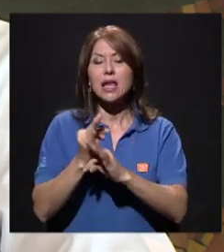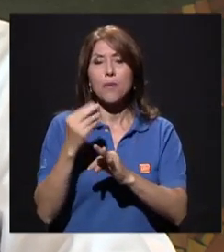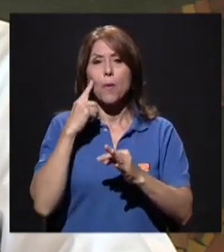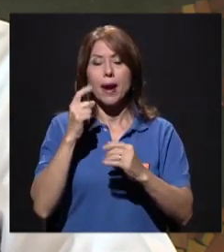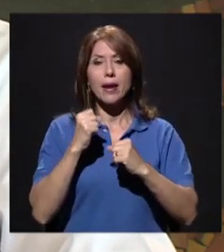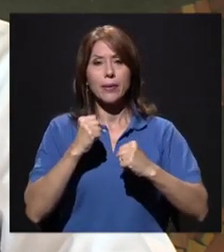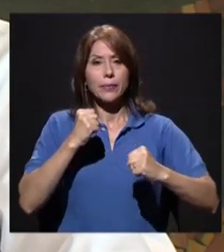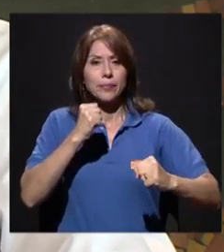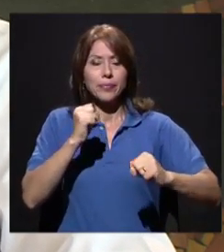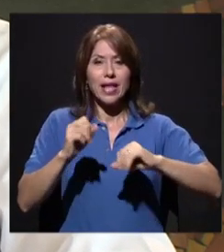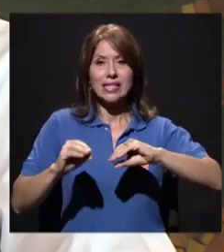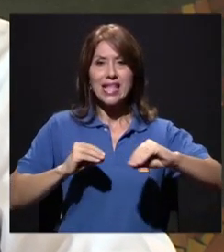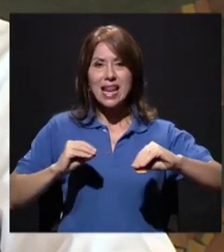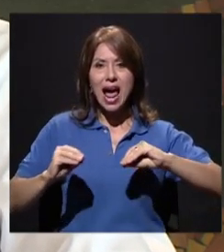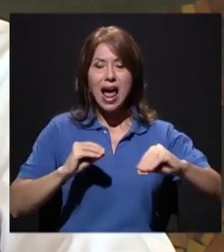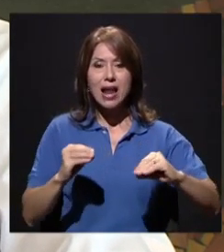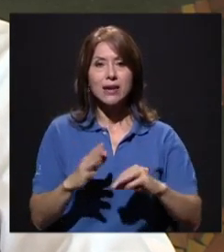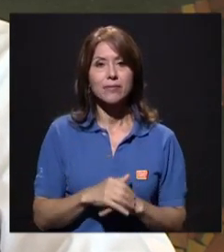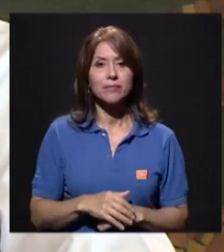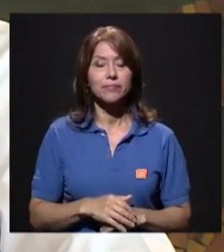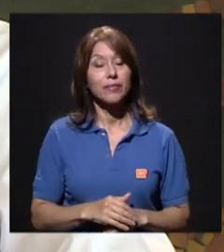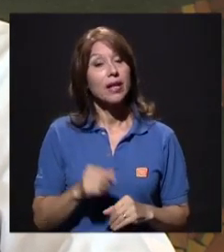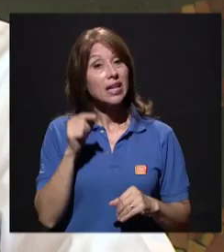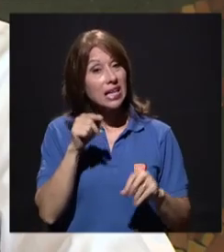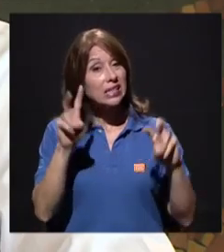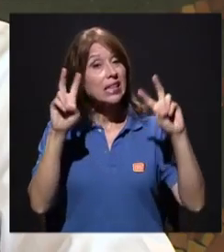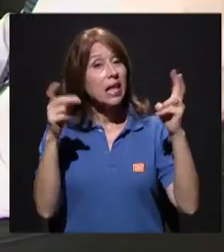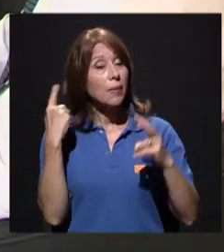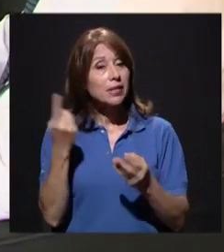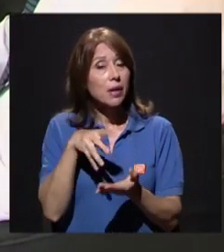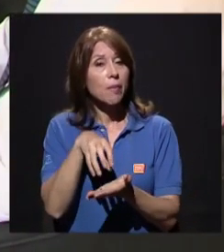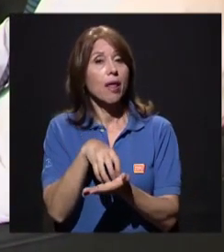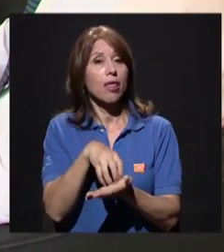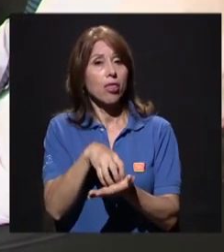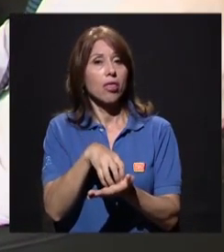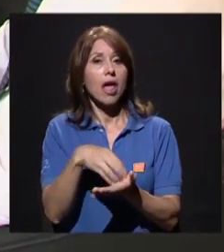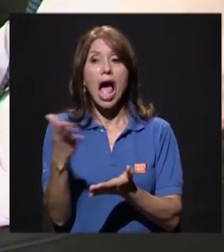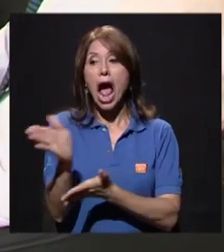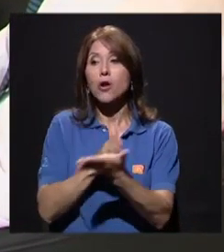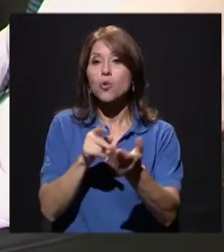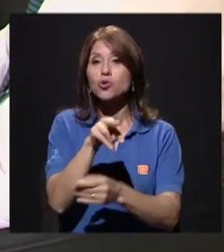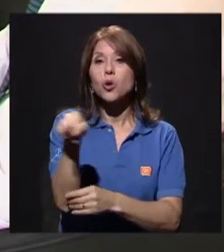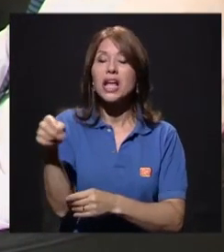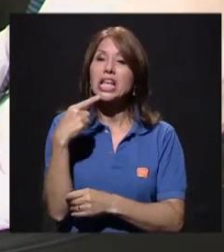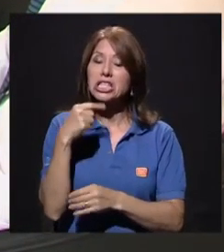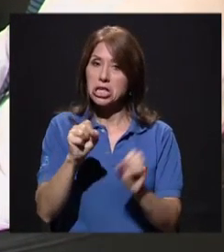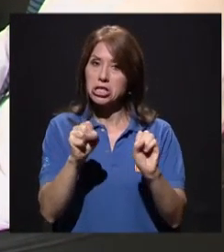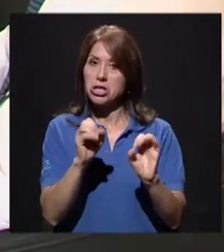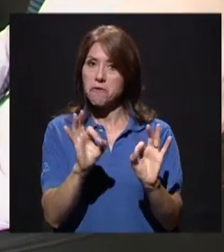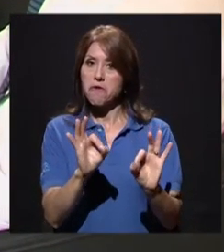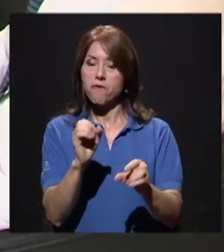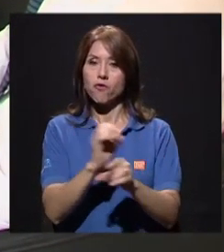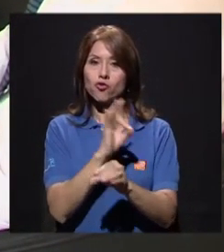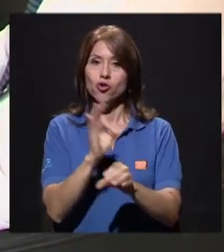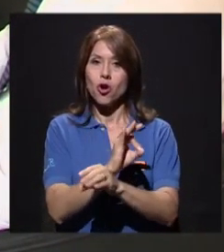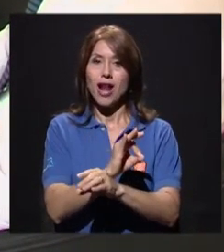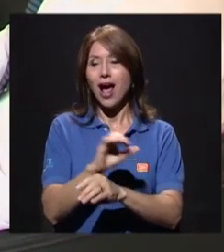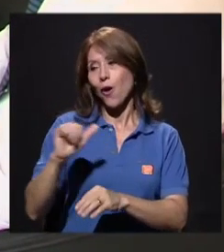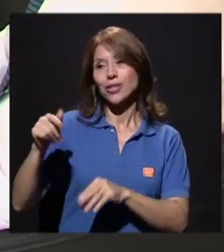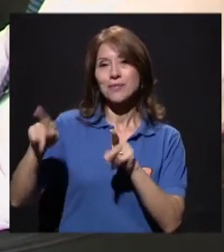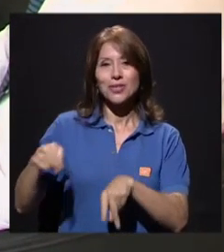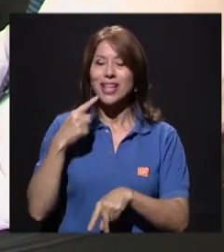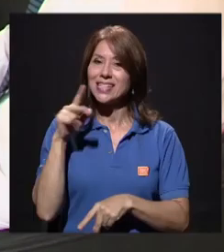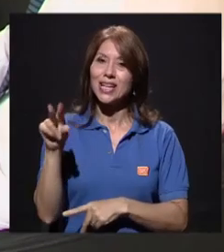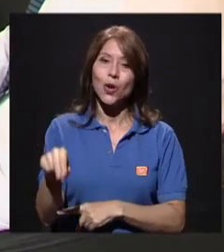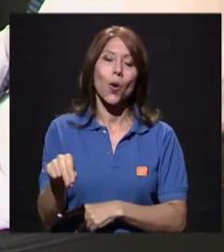recomienda? Ok, ese es un tema de nunca acabar. Algunos colegas dicen que sí funciona, otros que no. Para mi